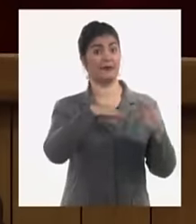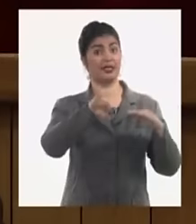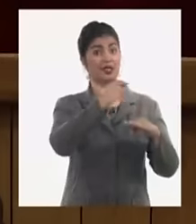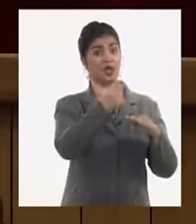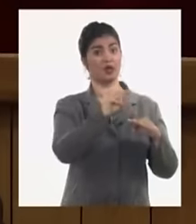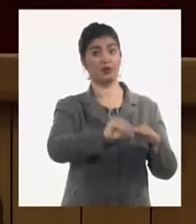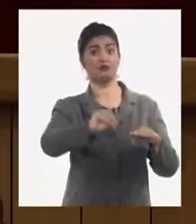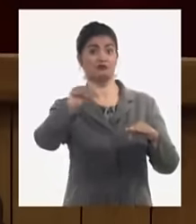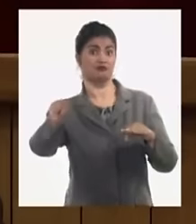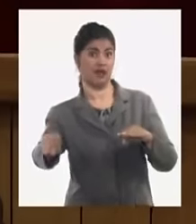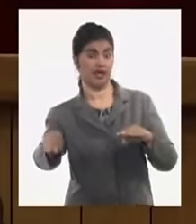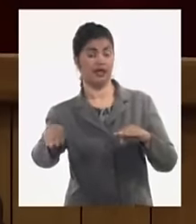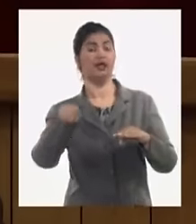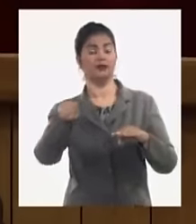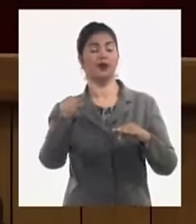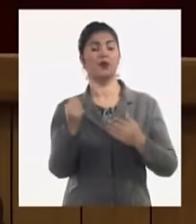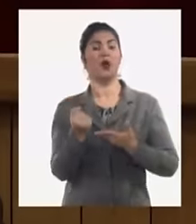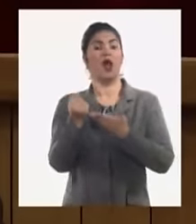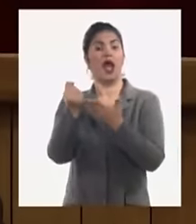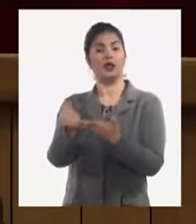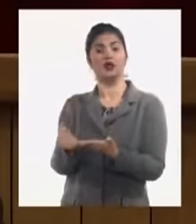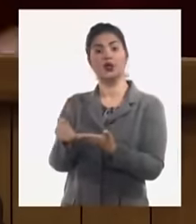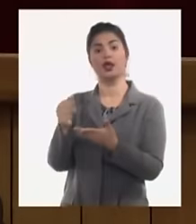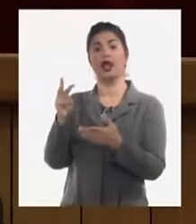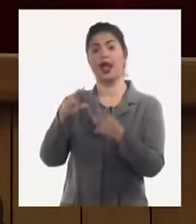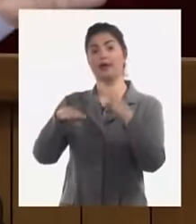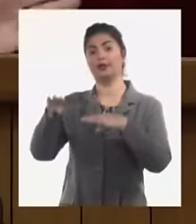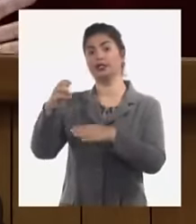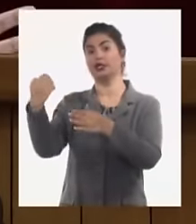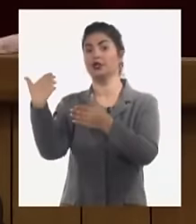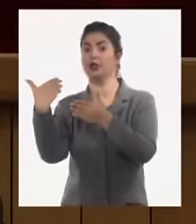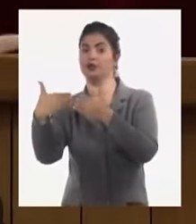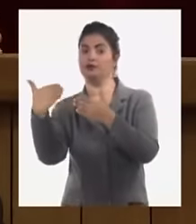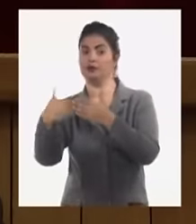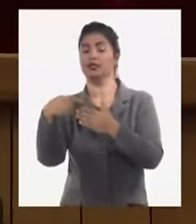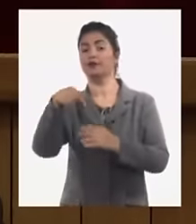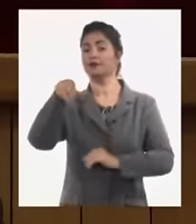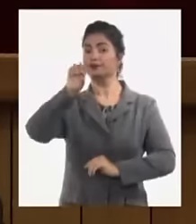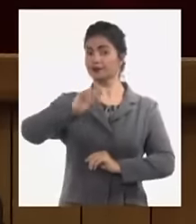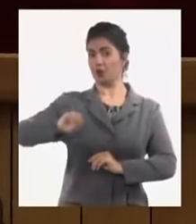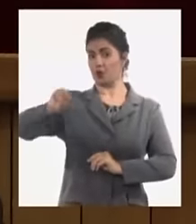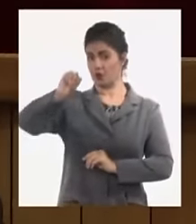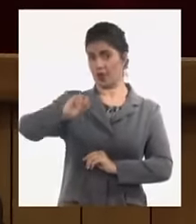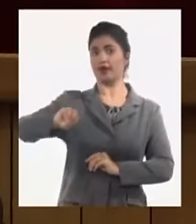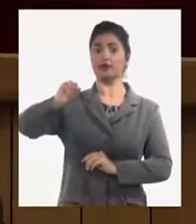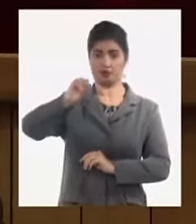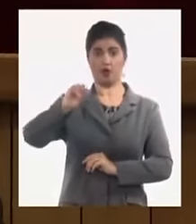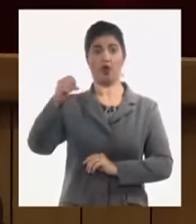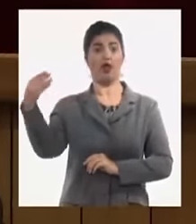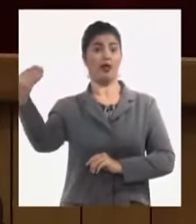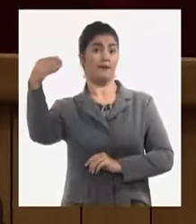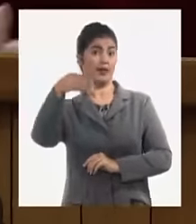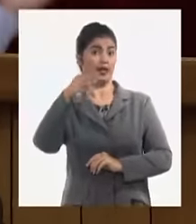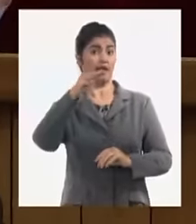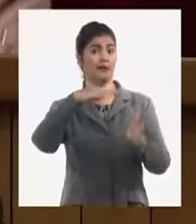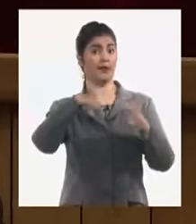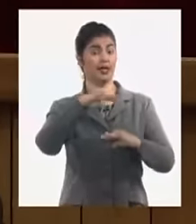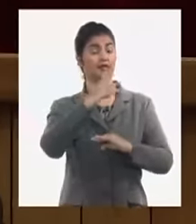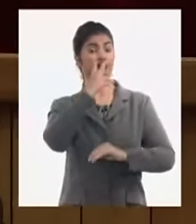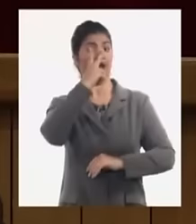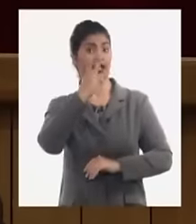dedique a lo que tiene que dedicarse hoy están los organismos que los ministros atienden un